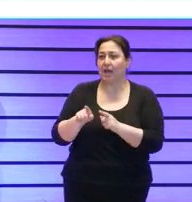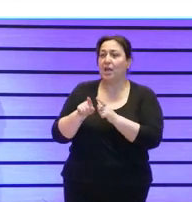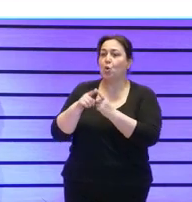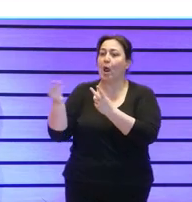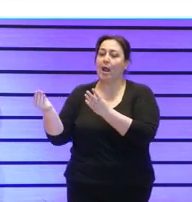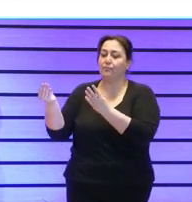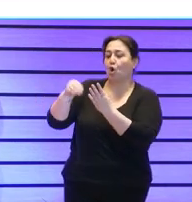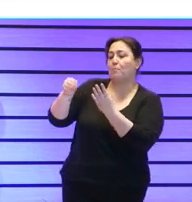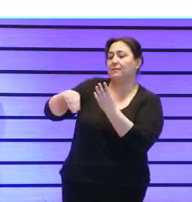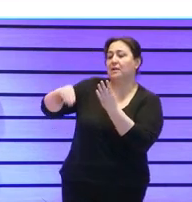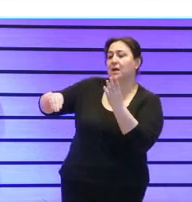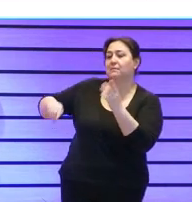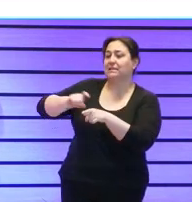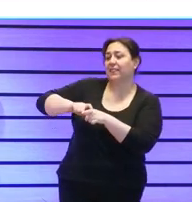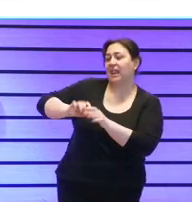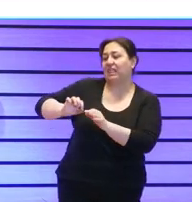complementos la persona